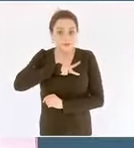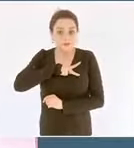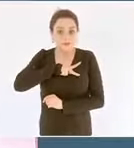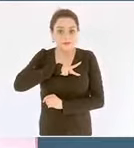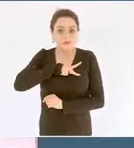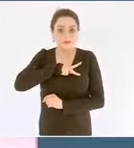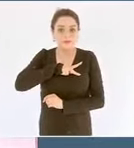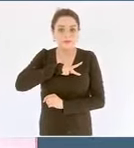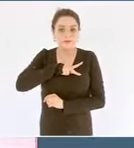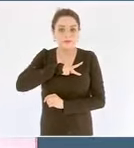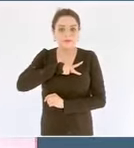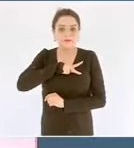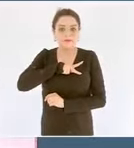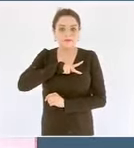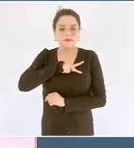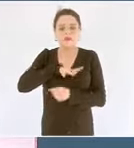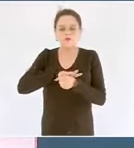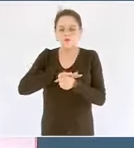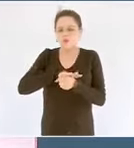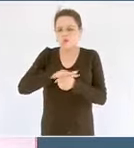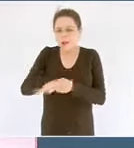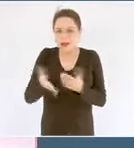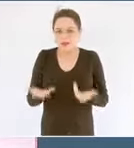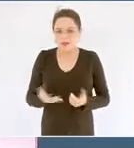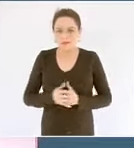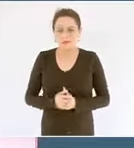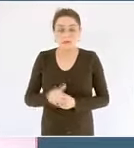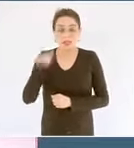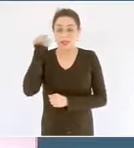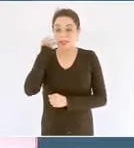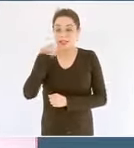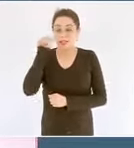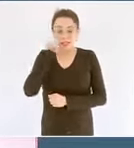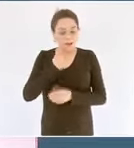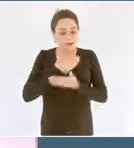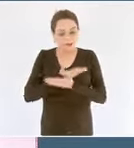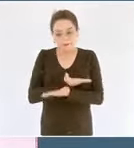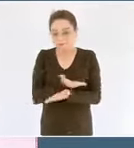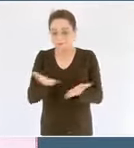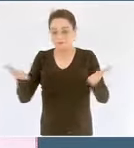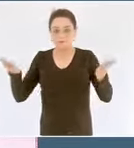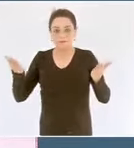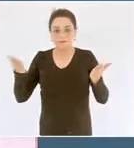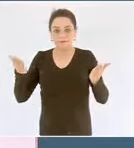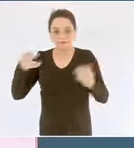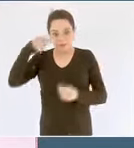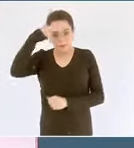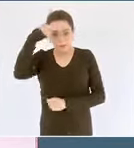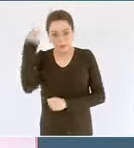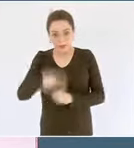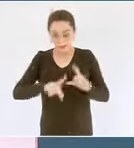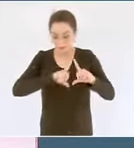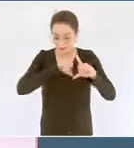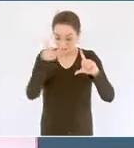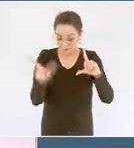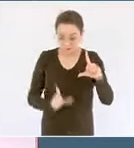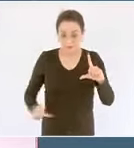siempre serán para el pueblo de México dos